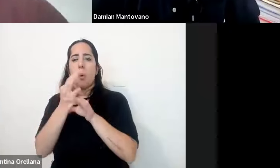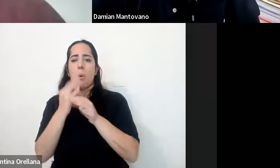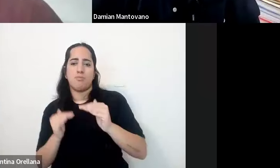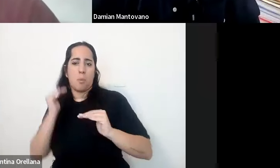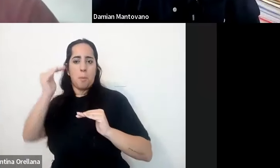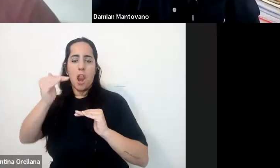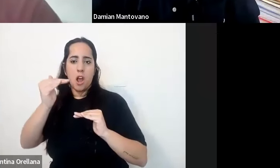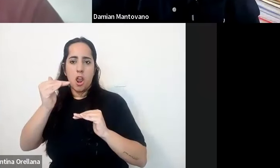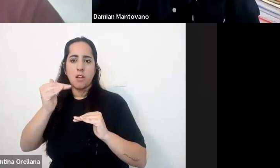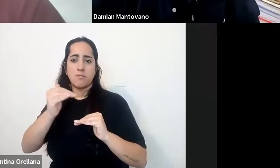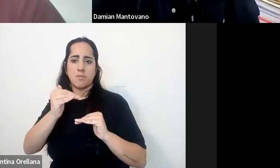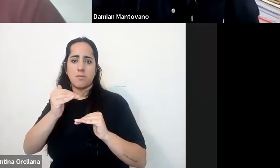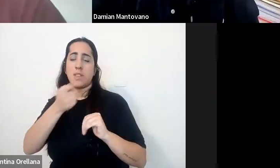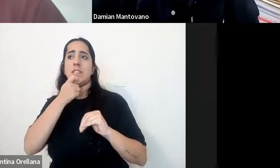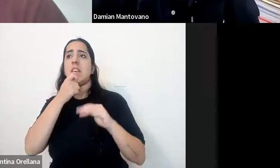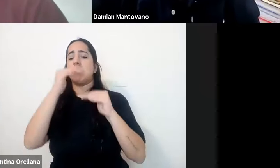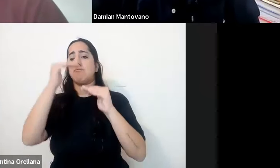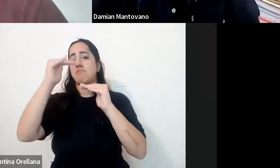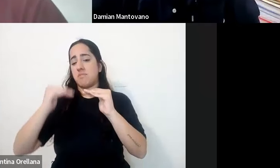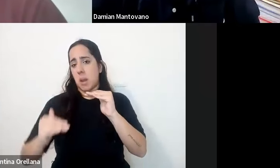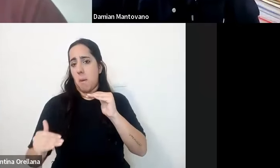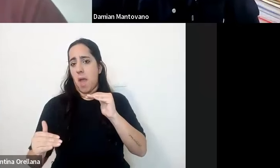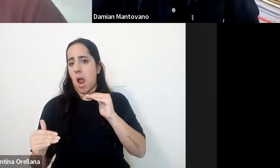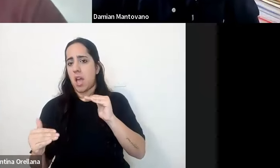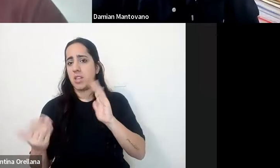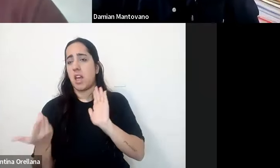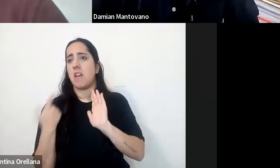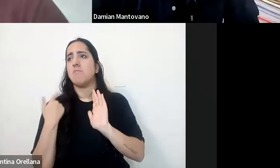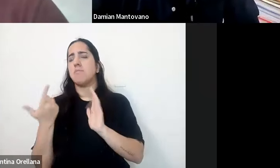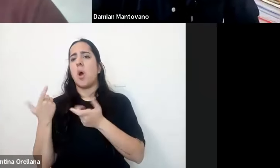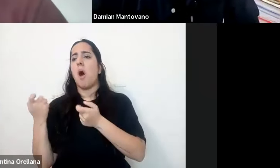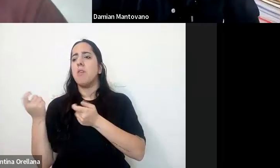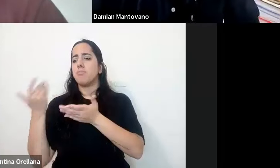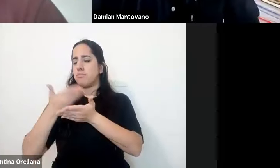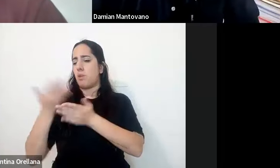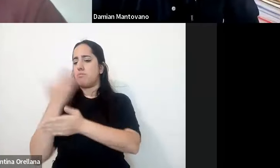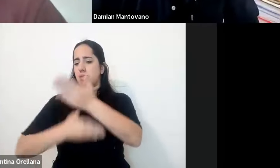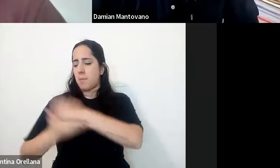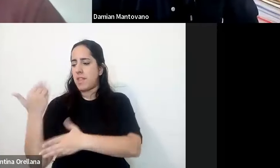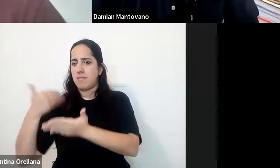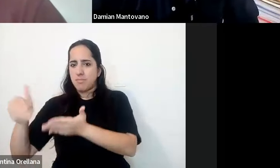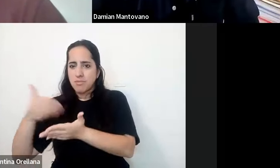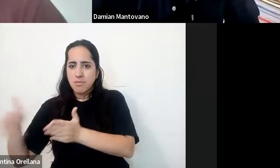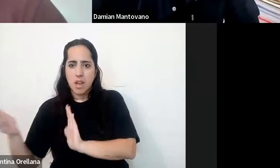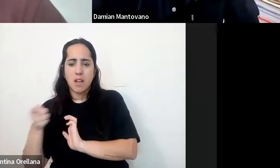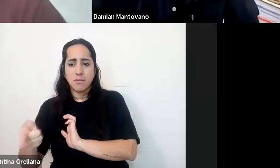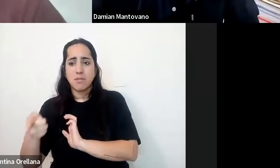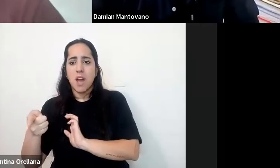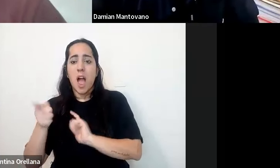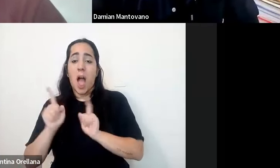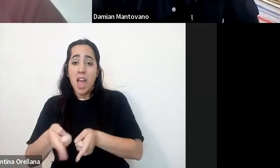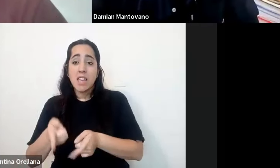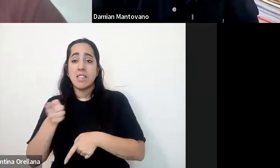si hay niveles donde se juega fuerte el capacitismo y la selección y lo cognitivo es en el nivel superior